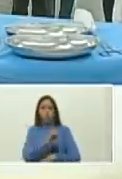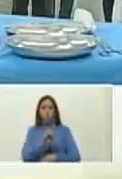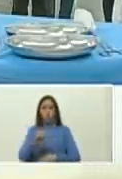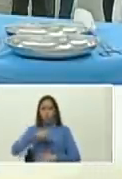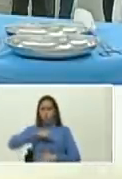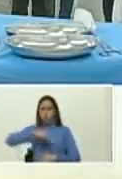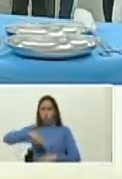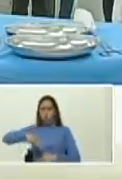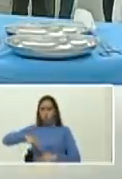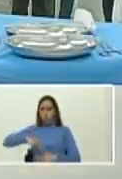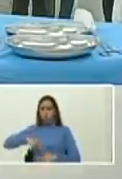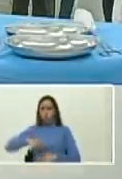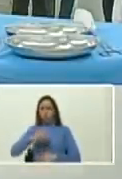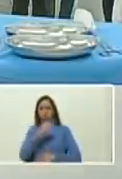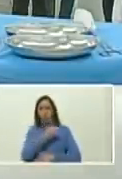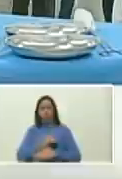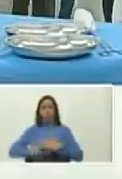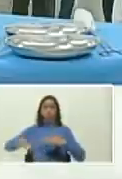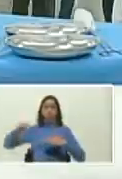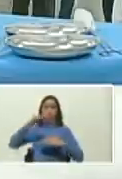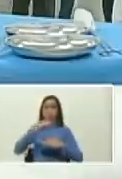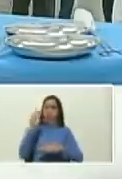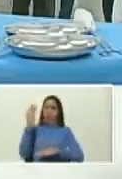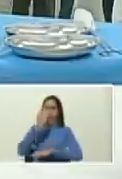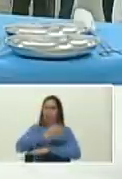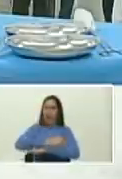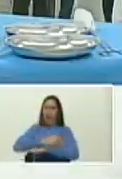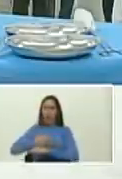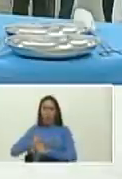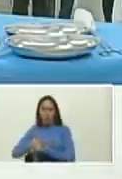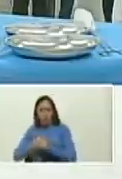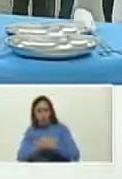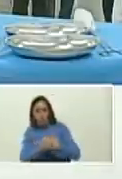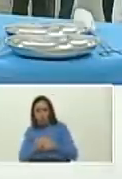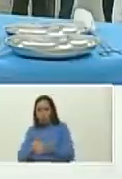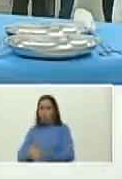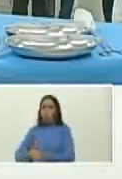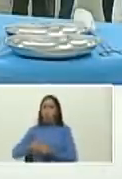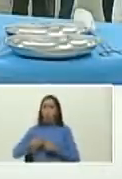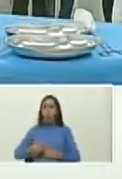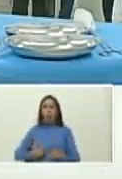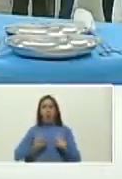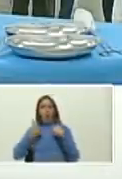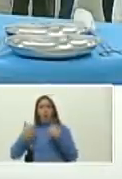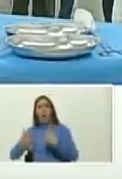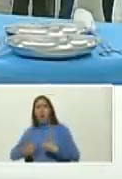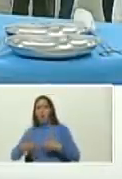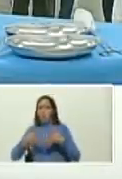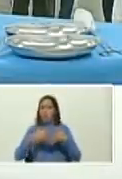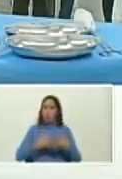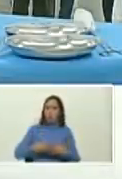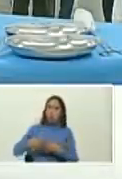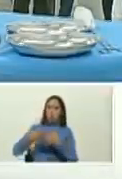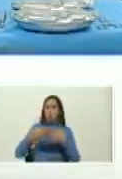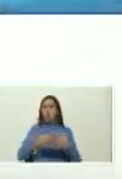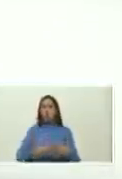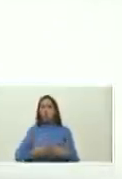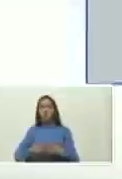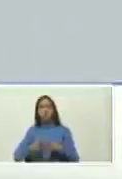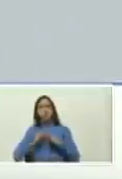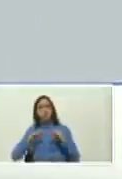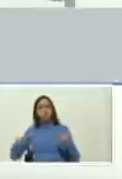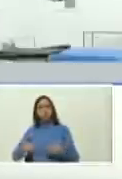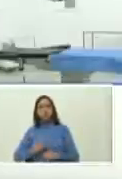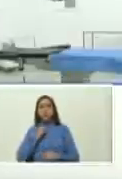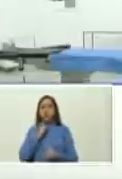vamos por encima de sanciones amenazas bloqueos maldad perversidad y todo el